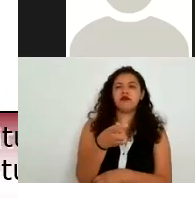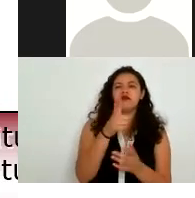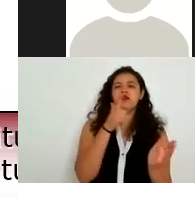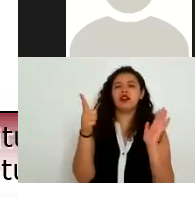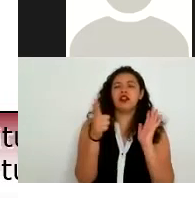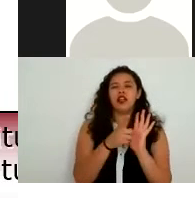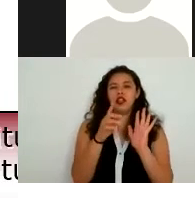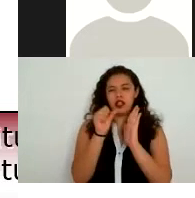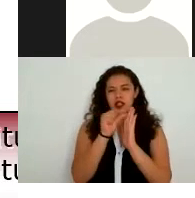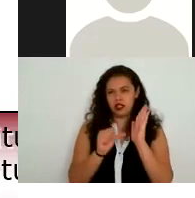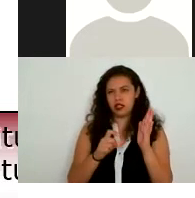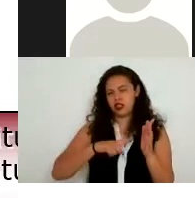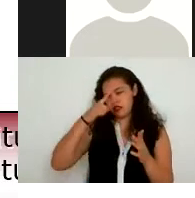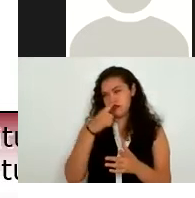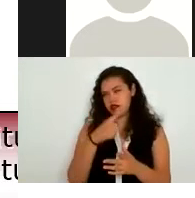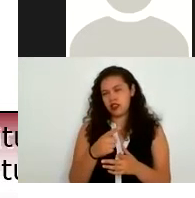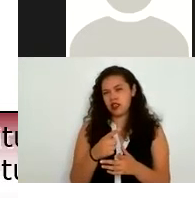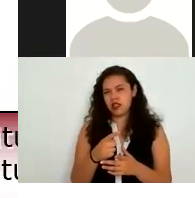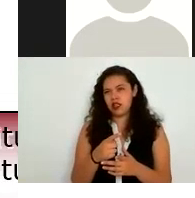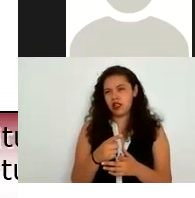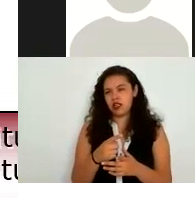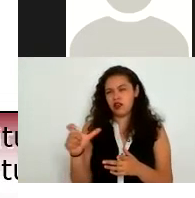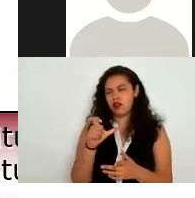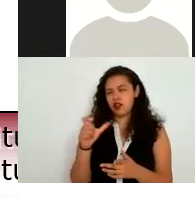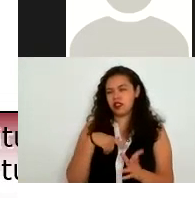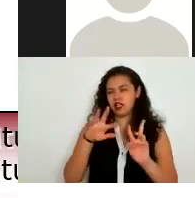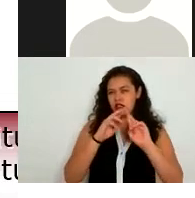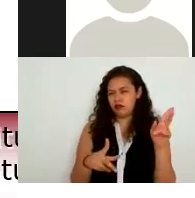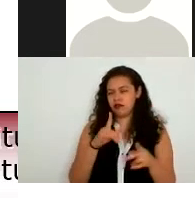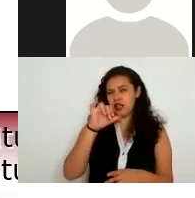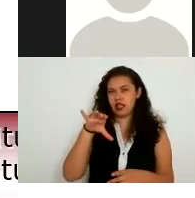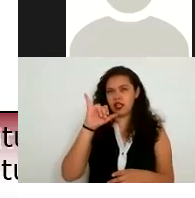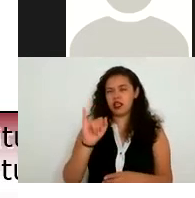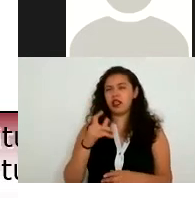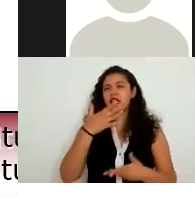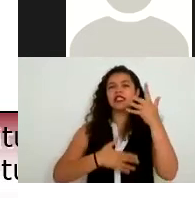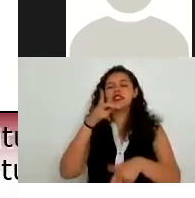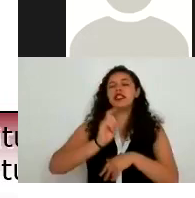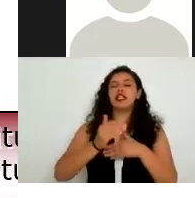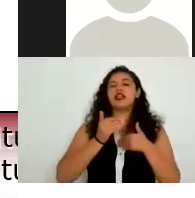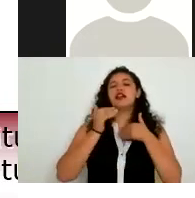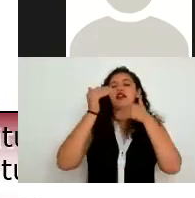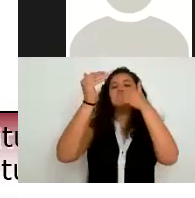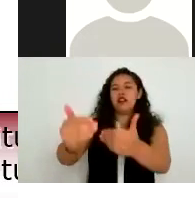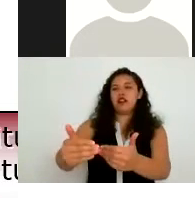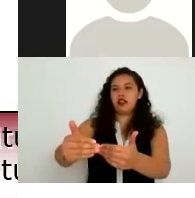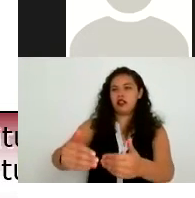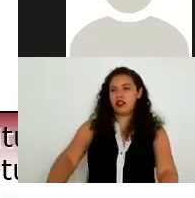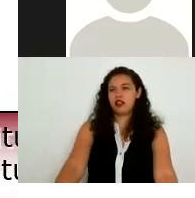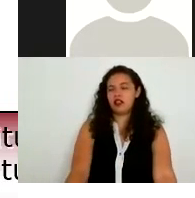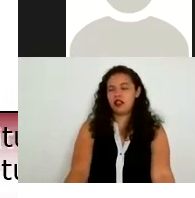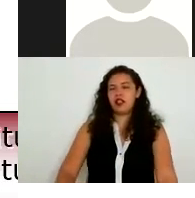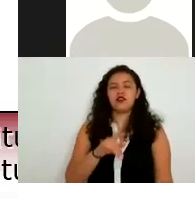consideran que se están transgrediendo se hace ante el INAI dentro de los 15 días posteriores a que tu institución le